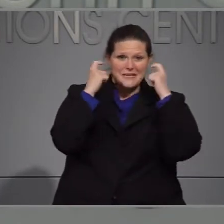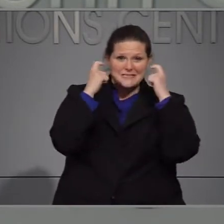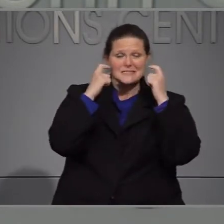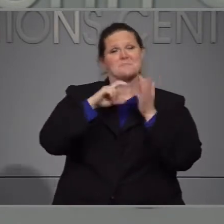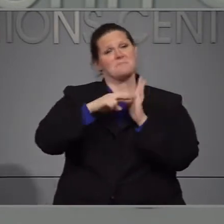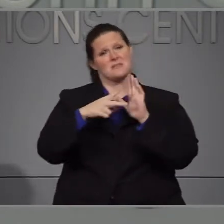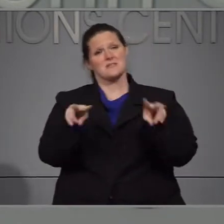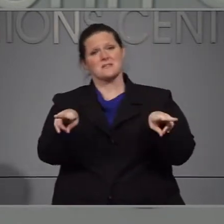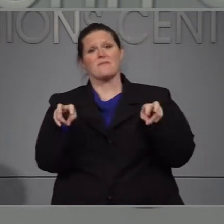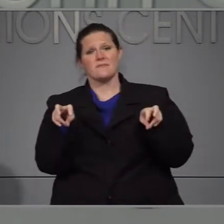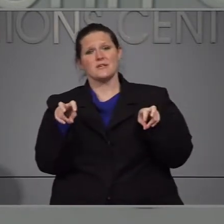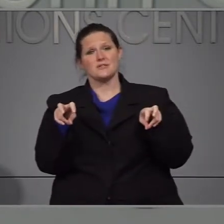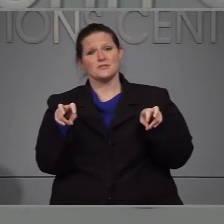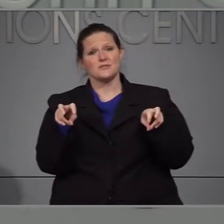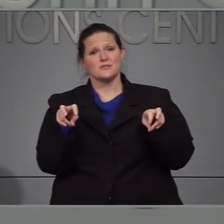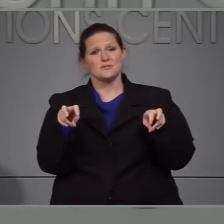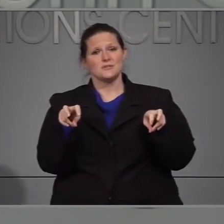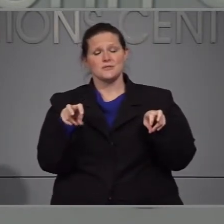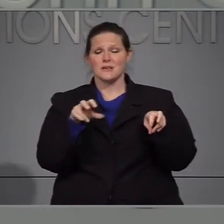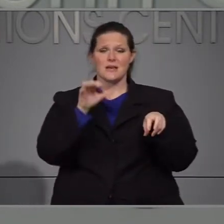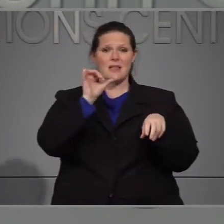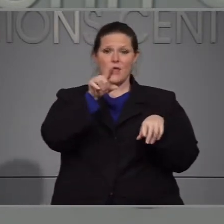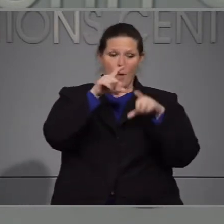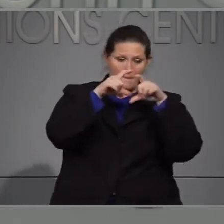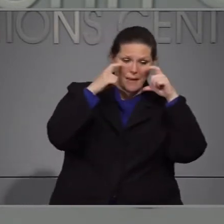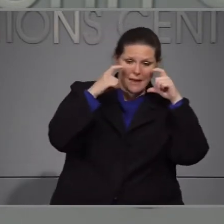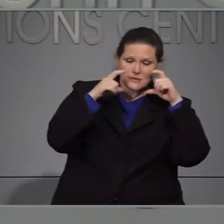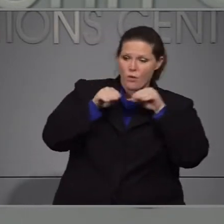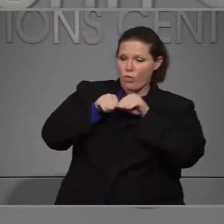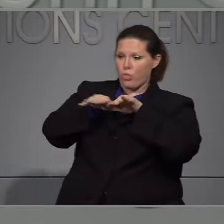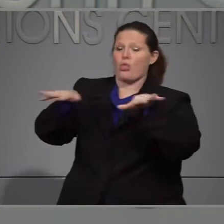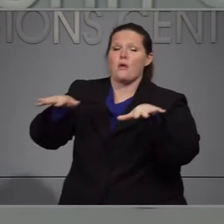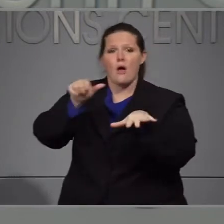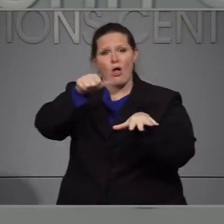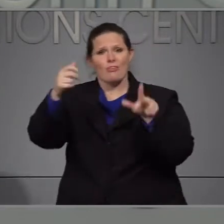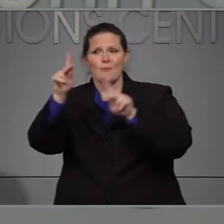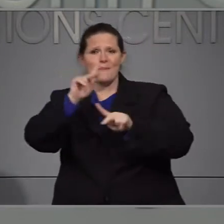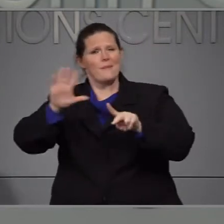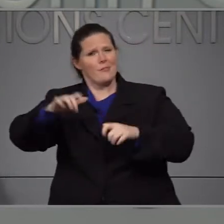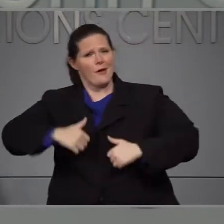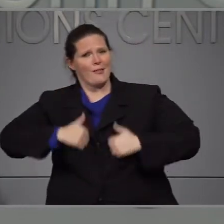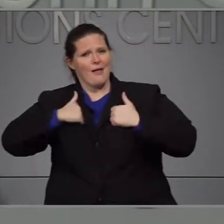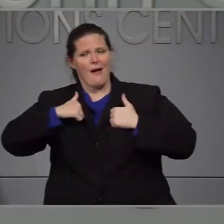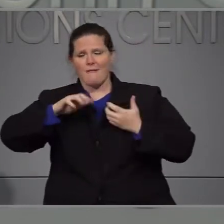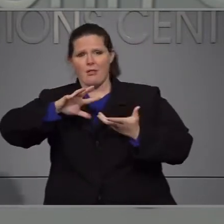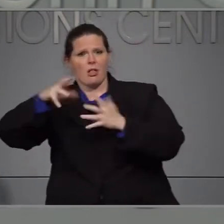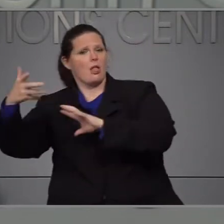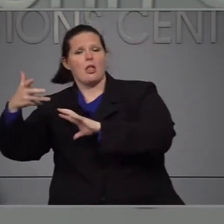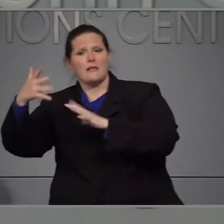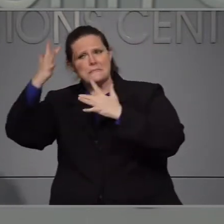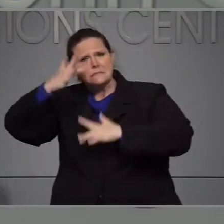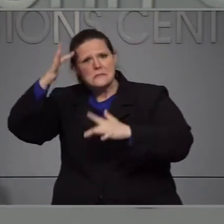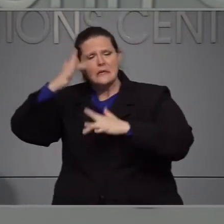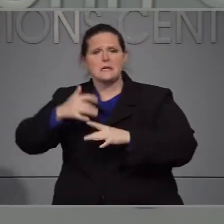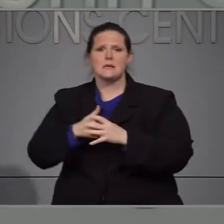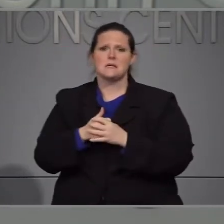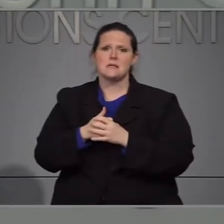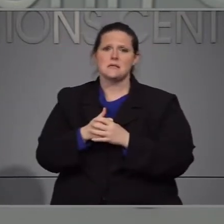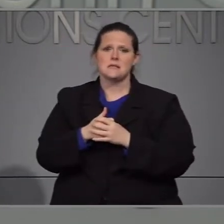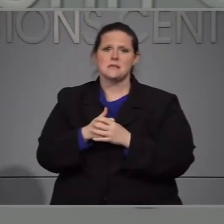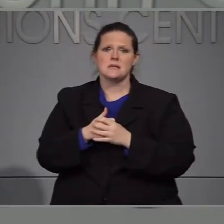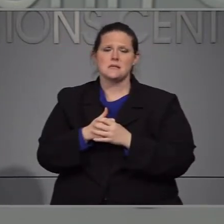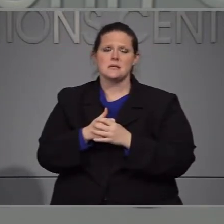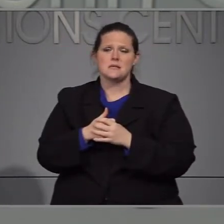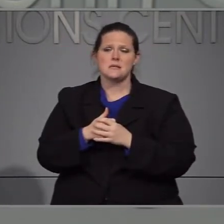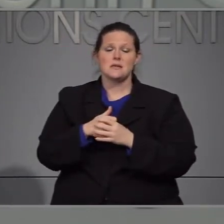egoísta es infringe en la vida y la libertad de todos los demás en la tienda. El usar un